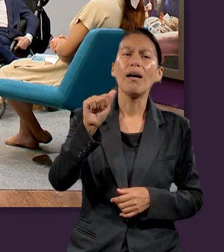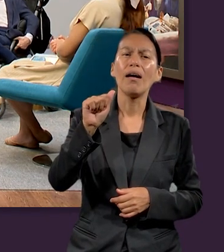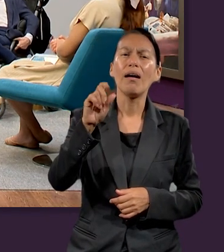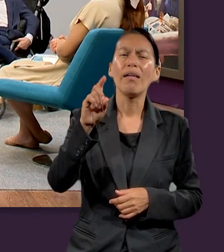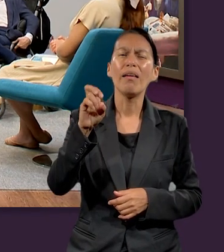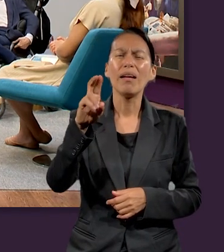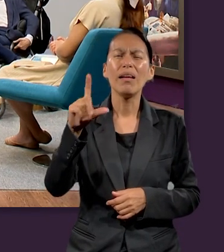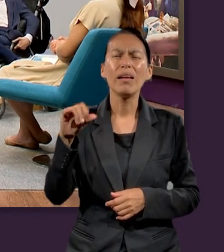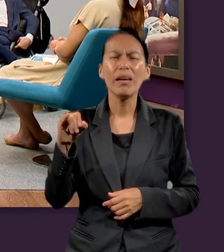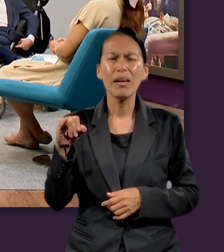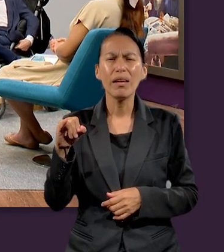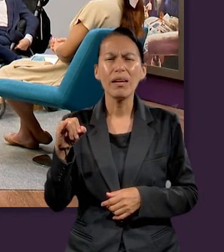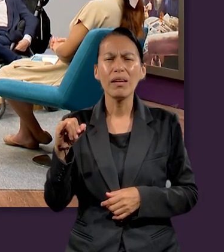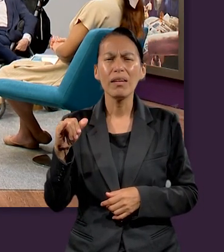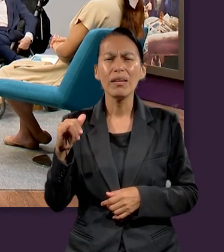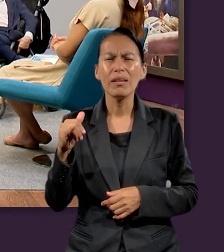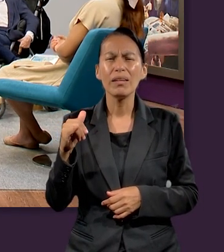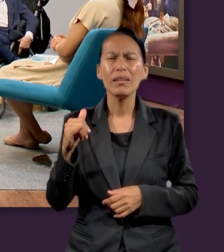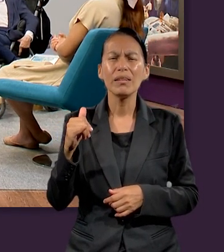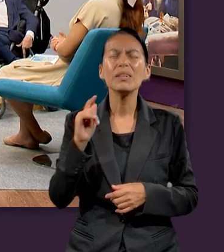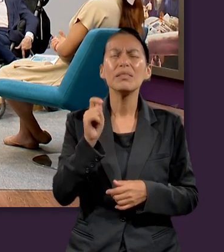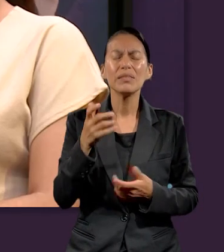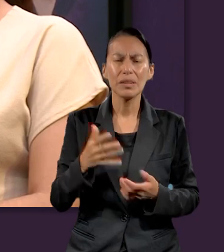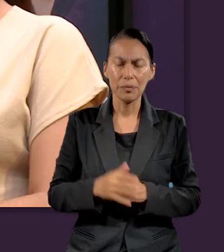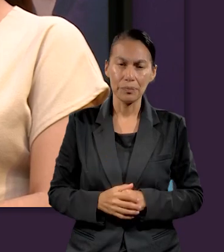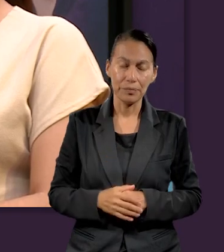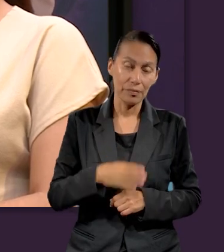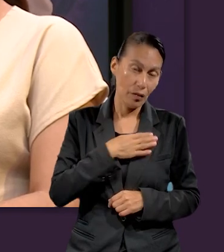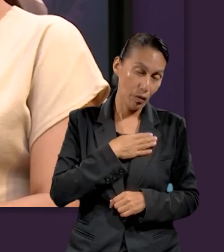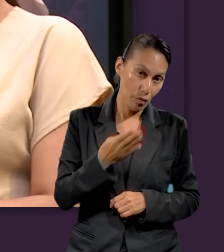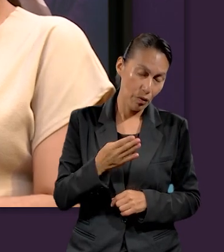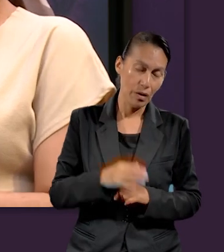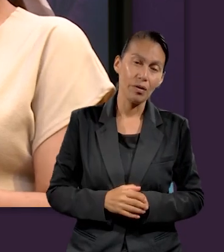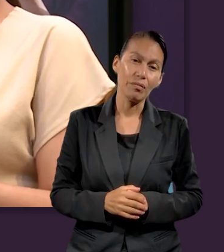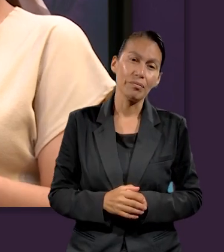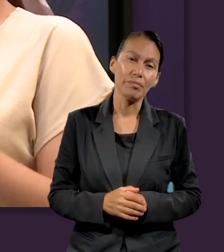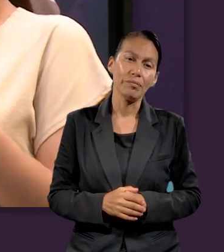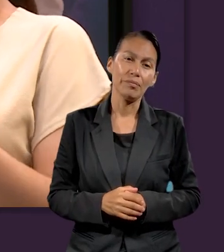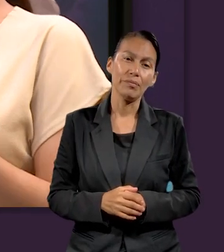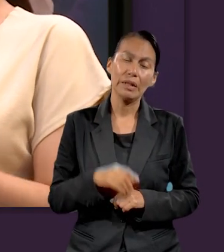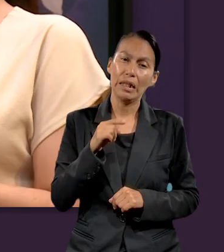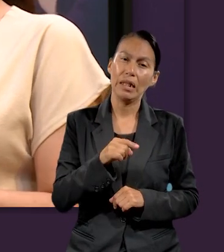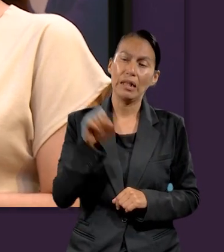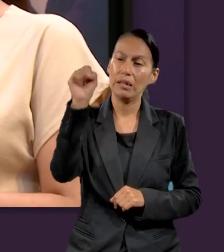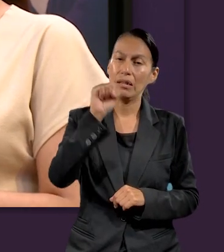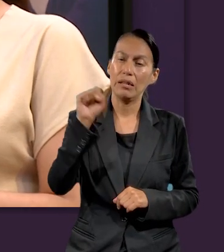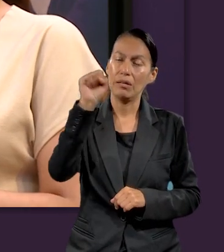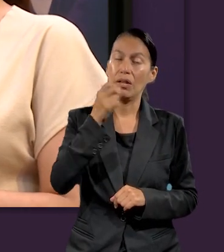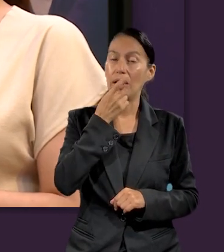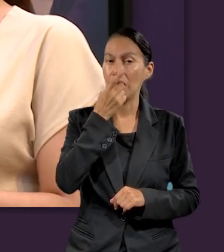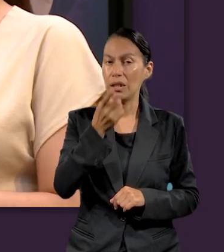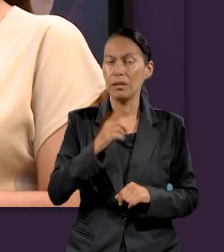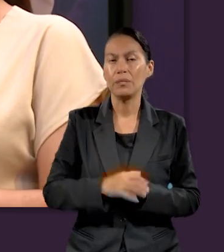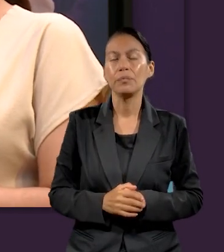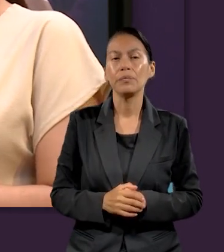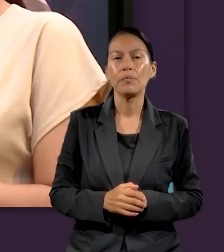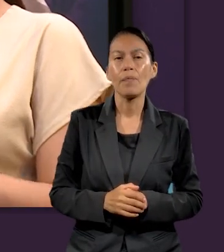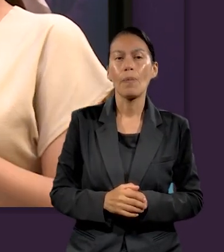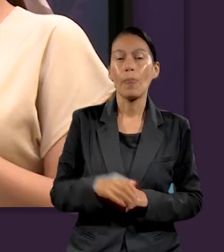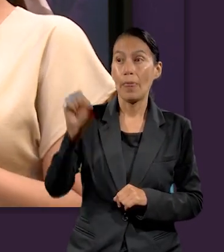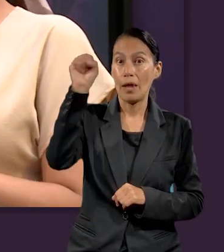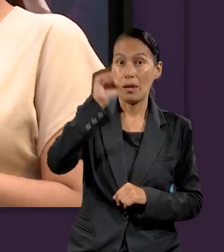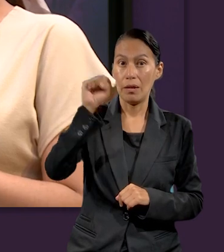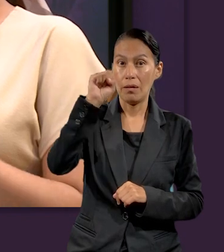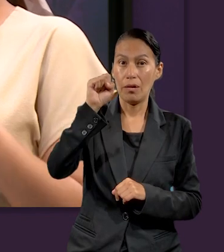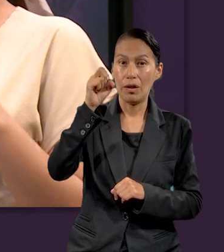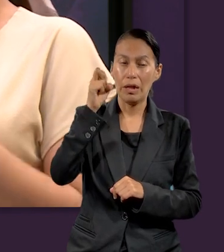Adelie, ¿qué piensas tú de esto? Pues, bueno, una de las cosas que viene introduciendo aquí acerca del sábado, pues